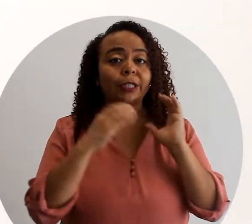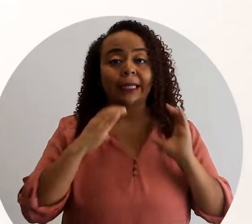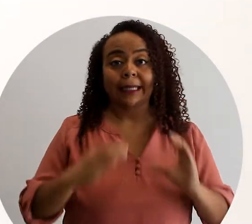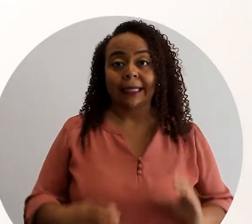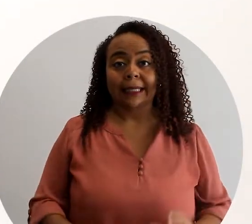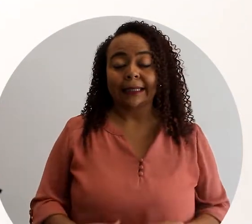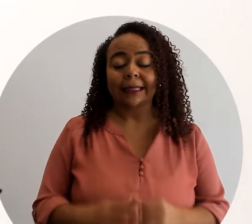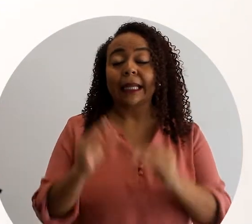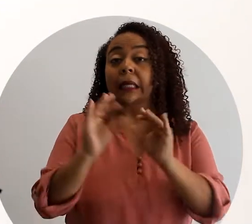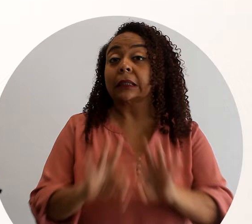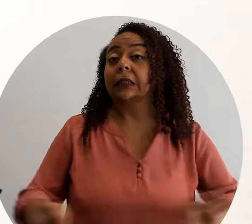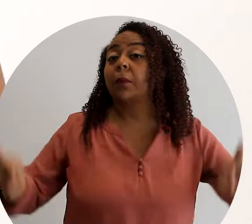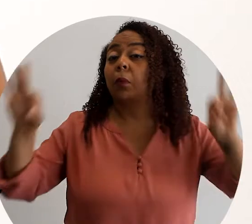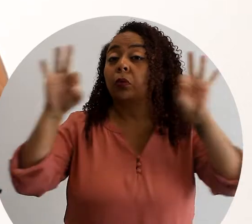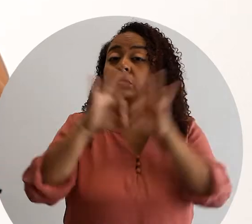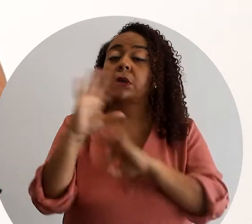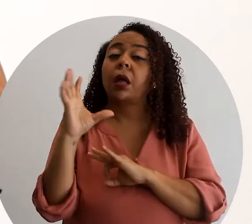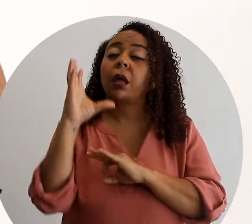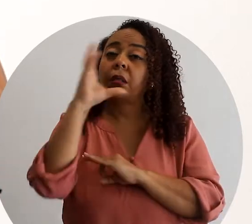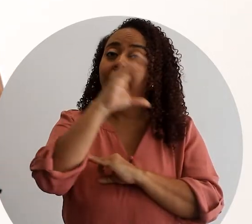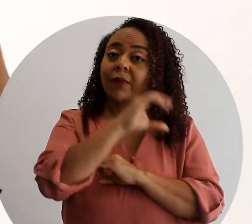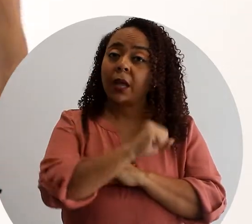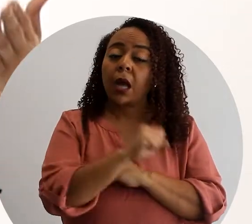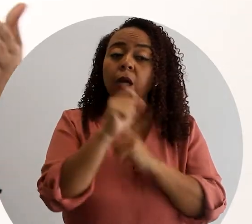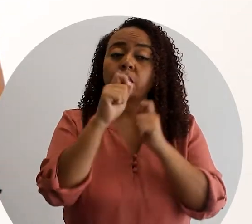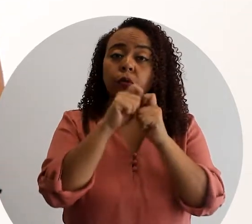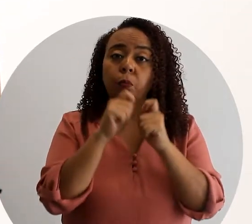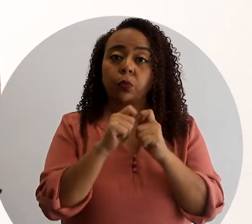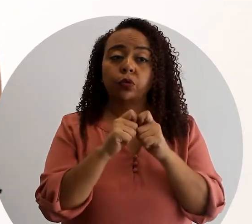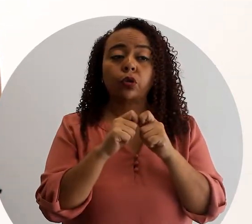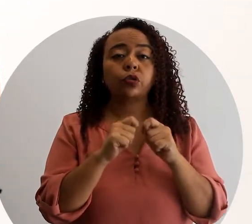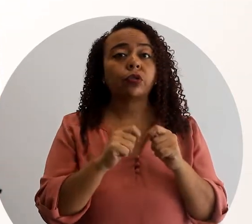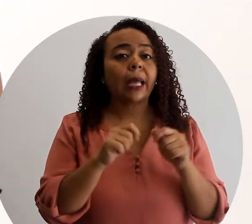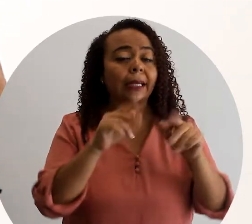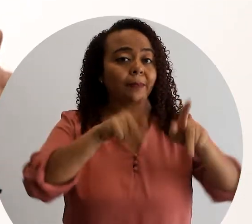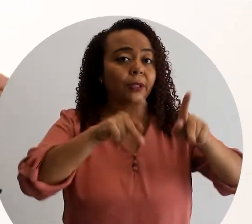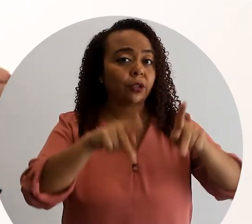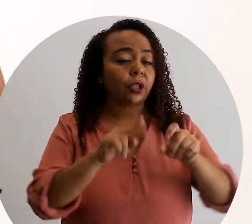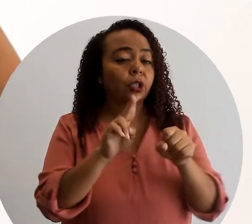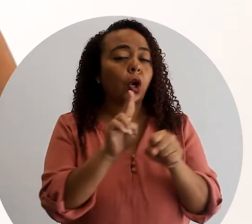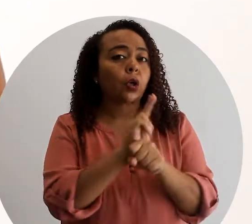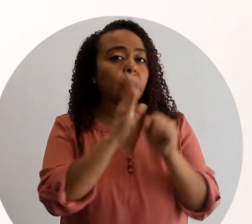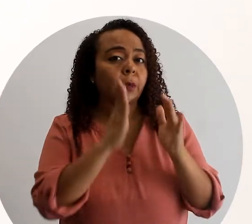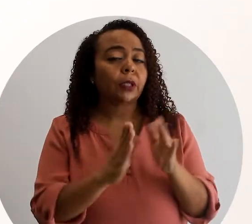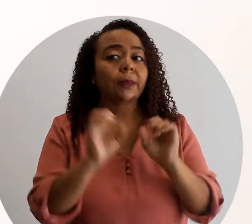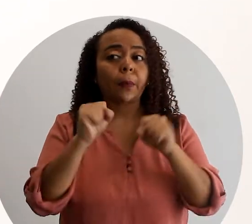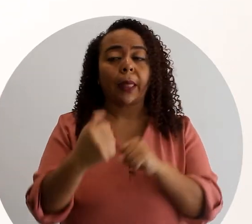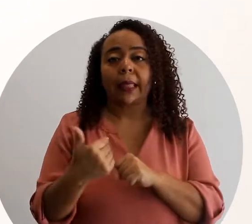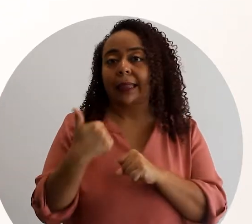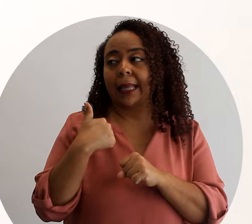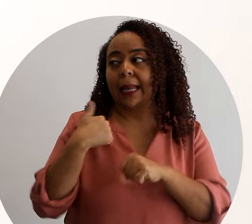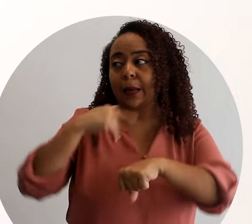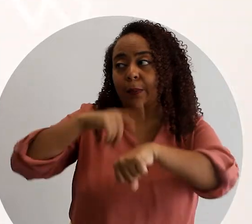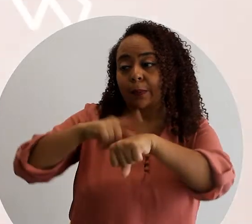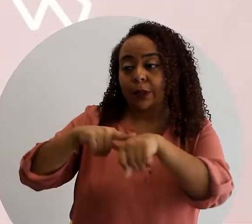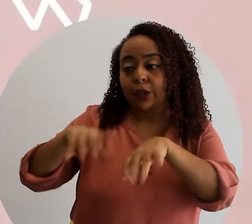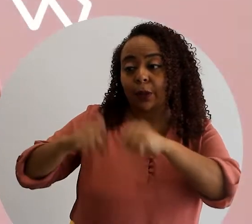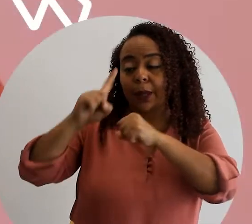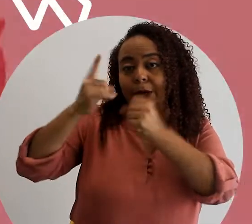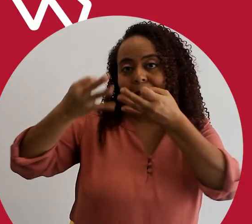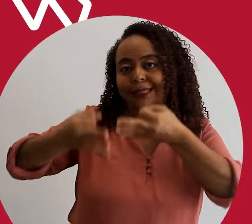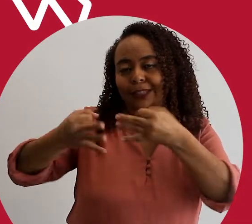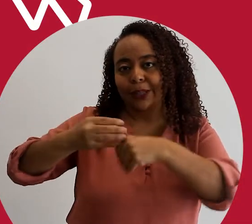muy importante identificar los puntos de dolor que las personas consumidoras pueden tener al tomar una decisión de compra.